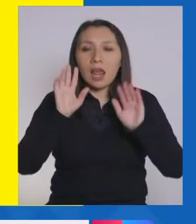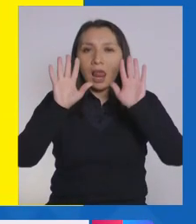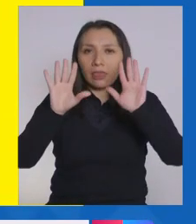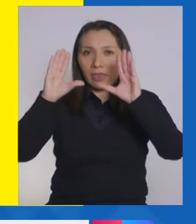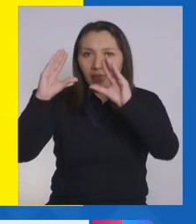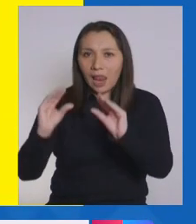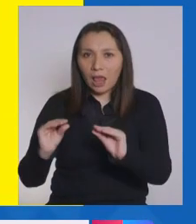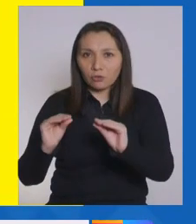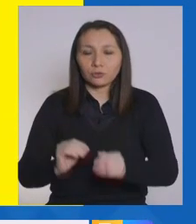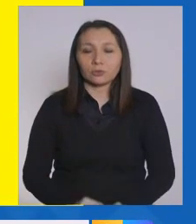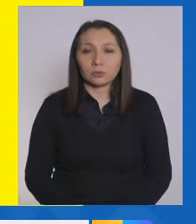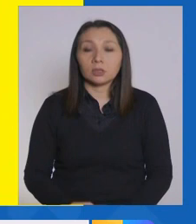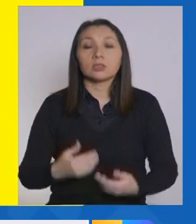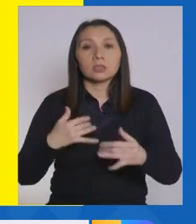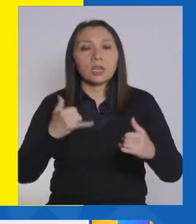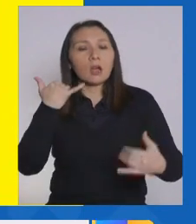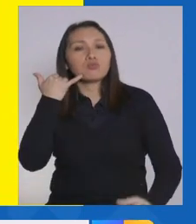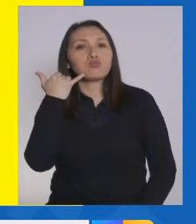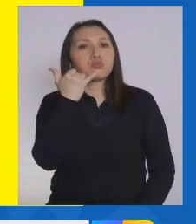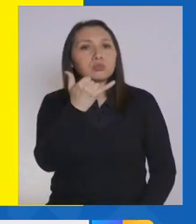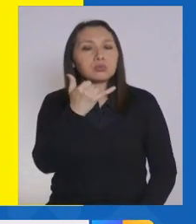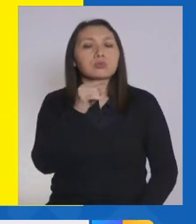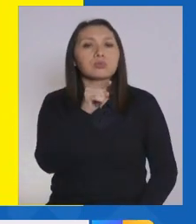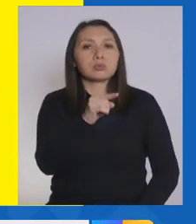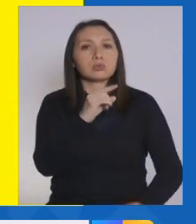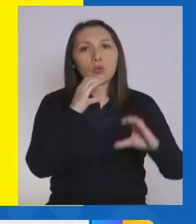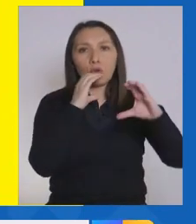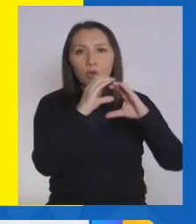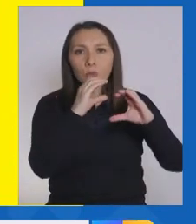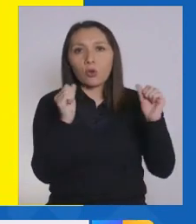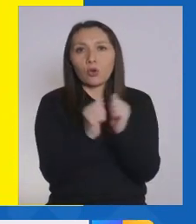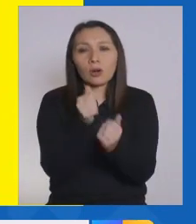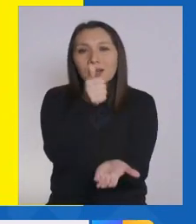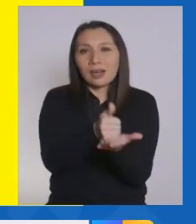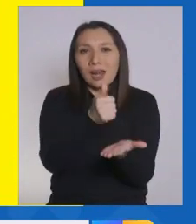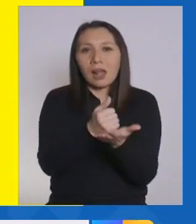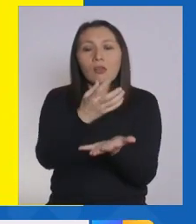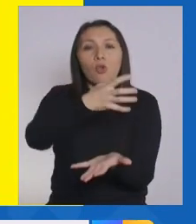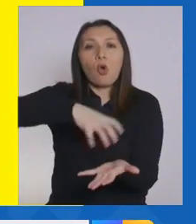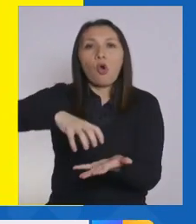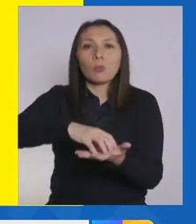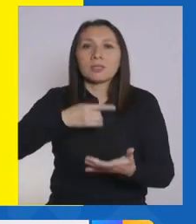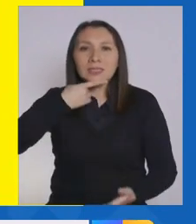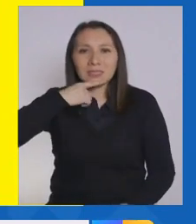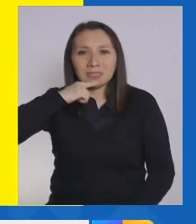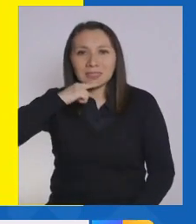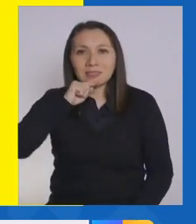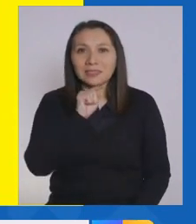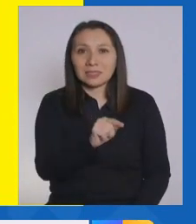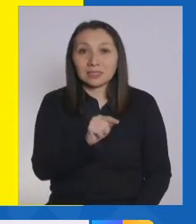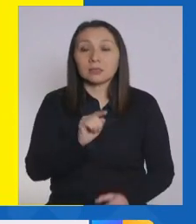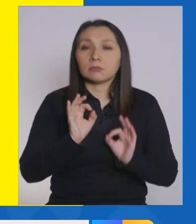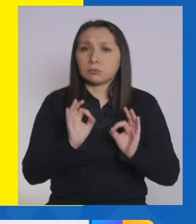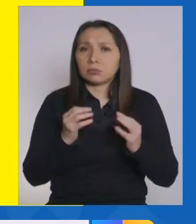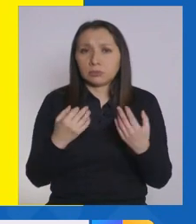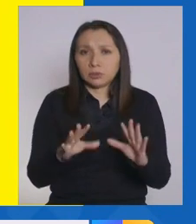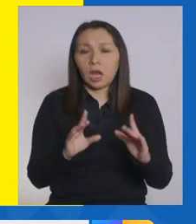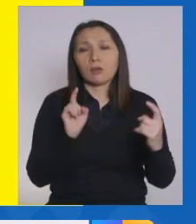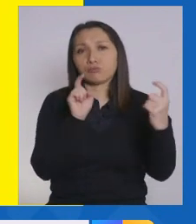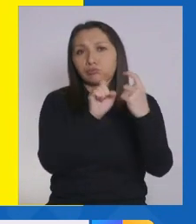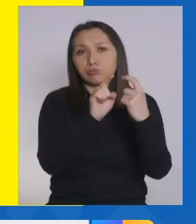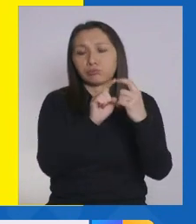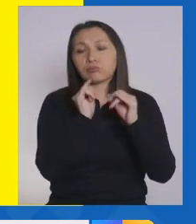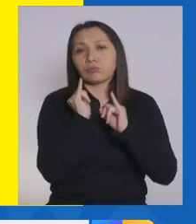horas. Me he comunicado telefónicamente con el alcalde de la comuna de San Vicente de Tahuatahua, como corresponde.